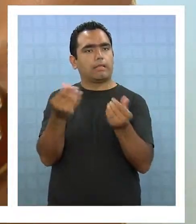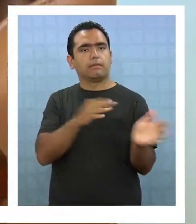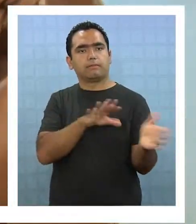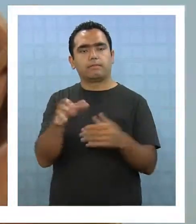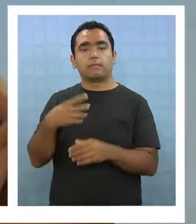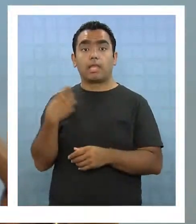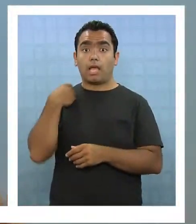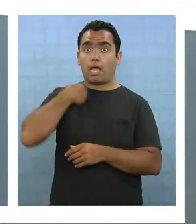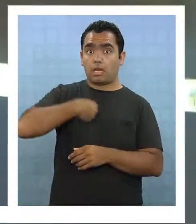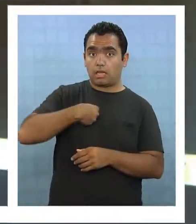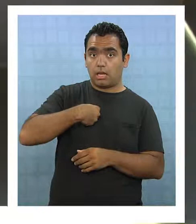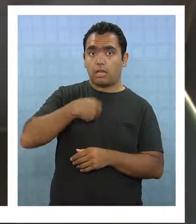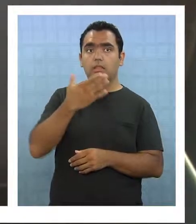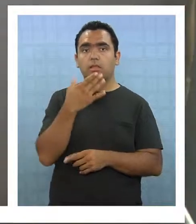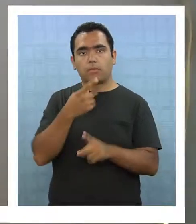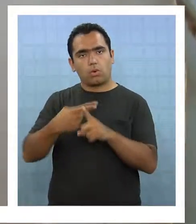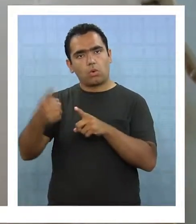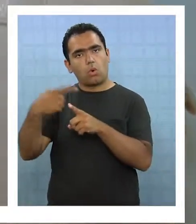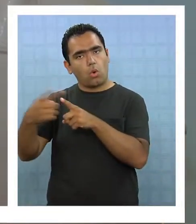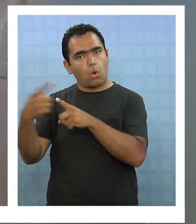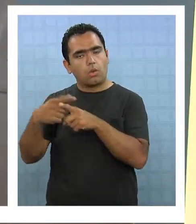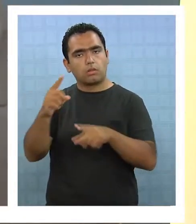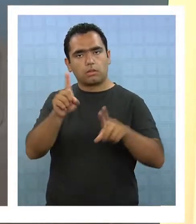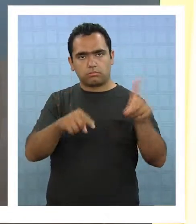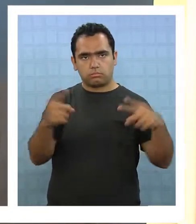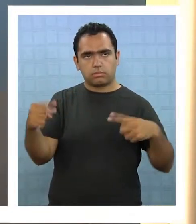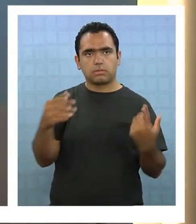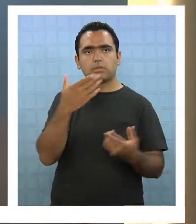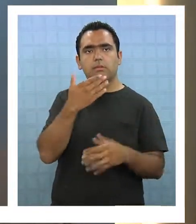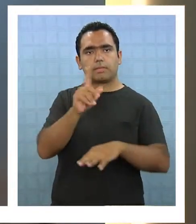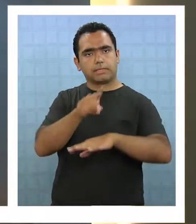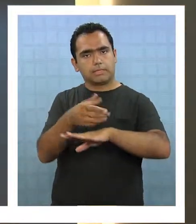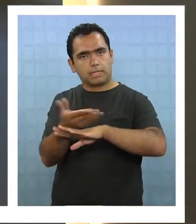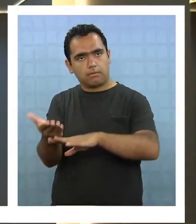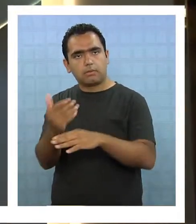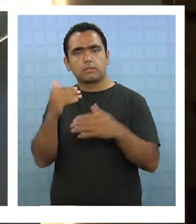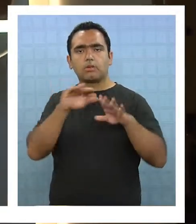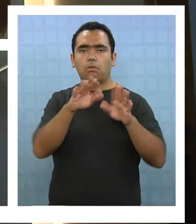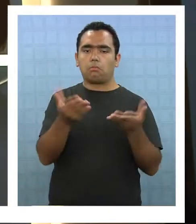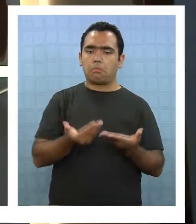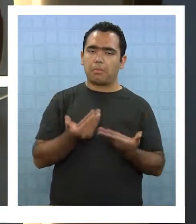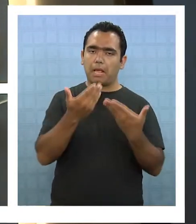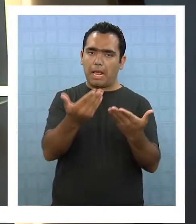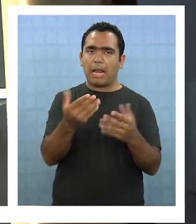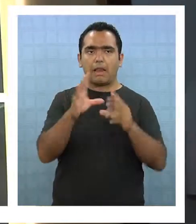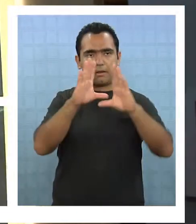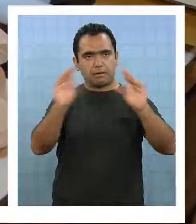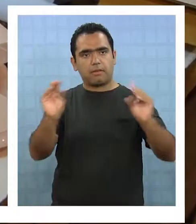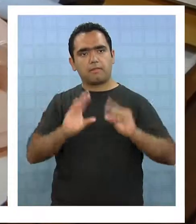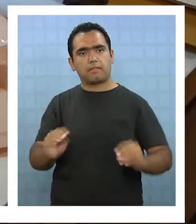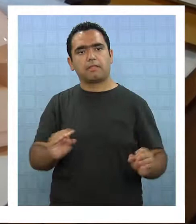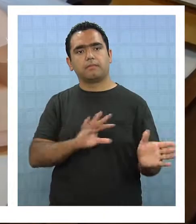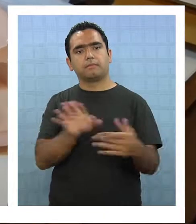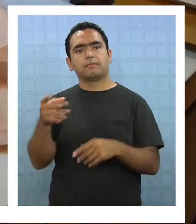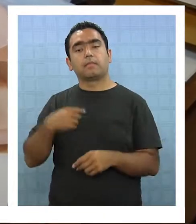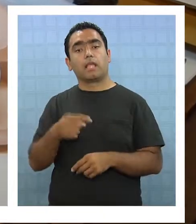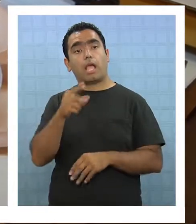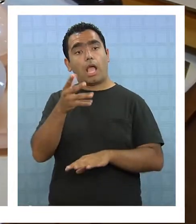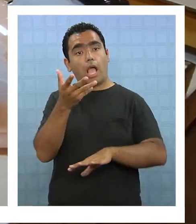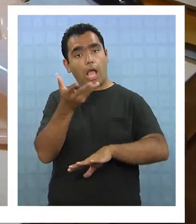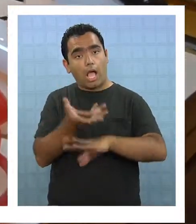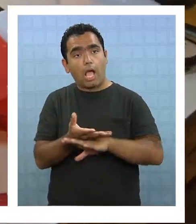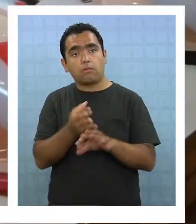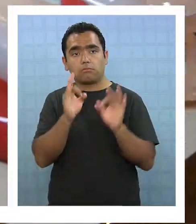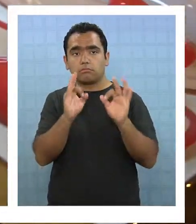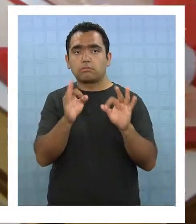Además de carteras, hay otros productos y servicios ideales para regalar en esta Navidad. Tenemos líneas